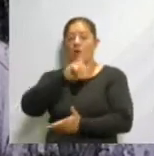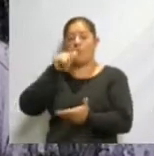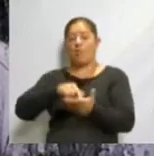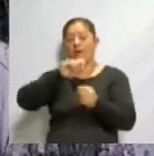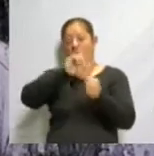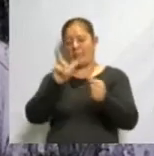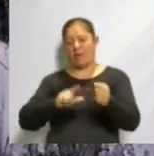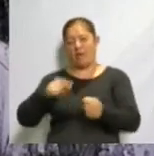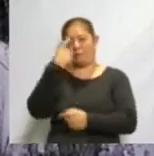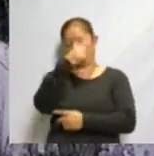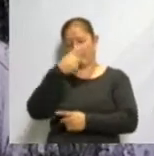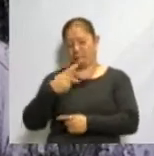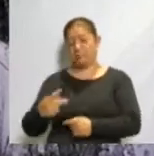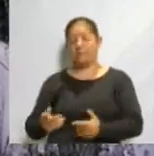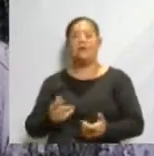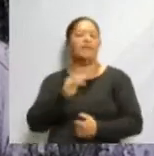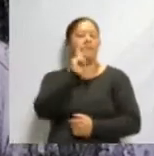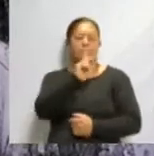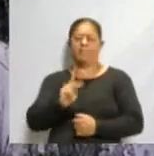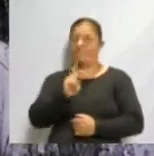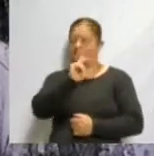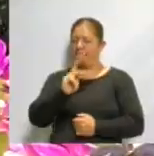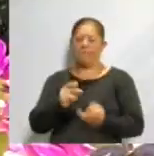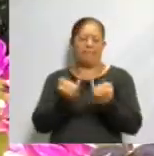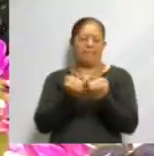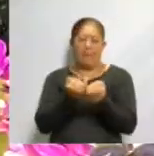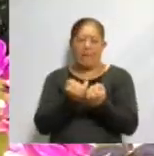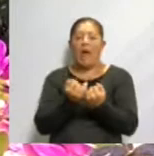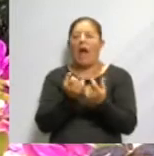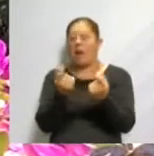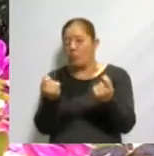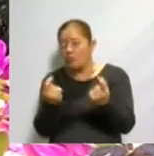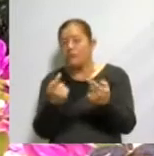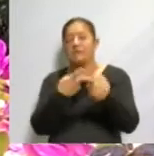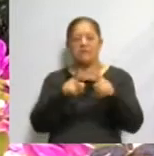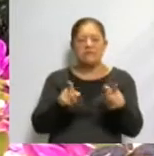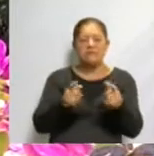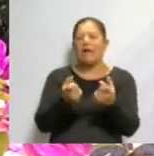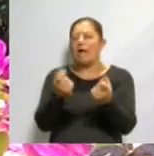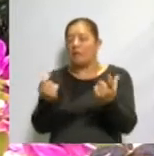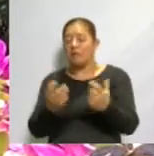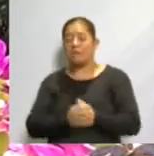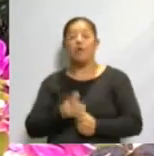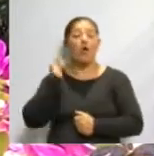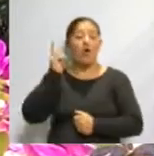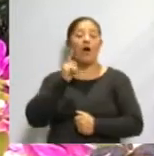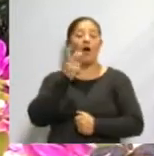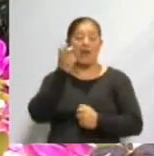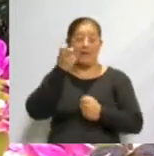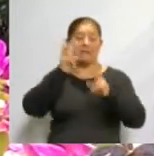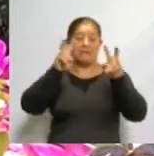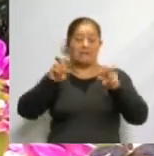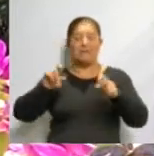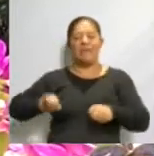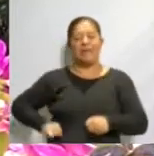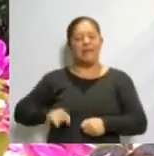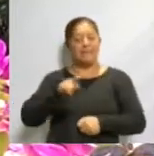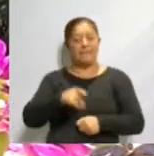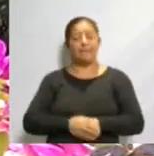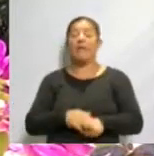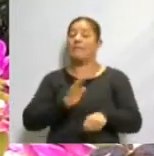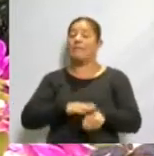país, con sus respectivas similitudes y diferencias. Espero que este tema haya sido de tu interés, pero principalmente